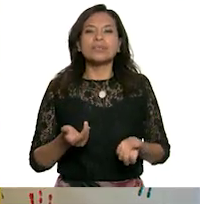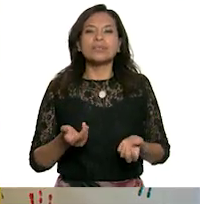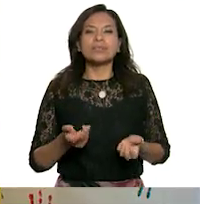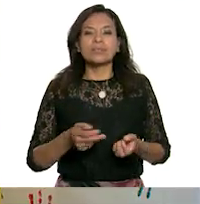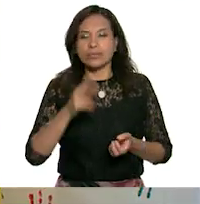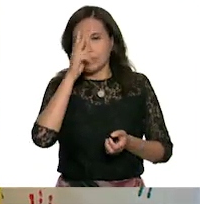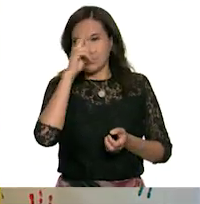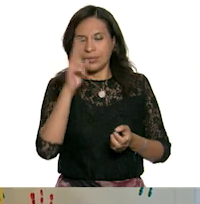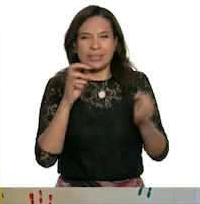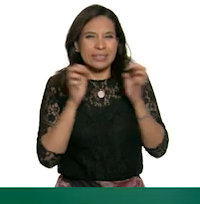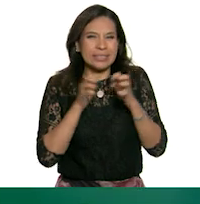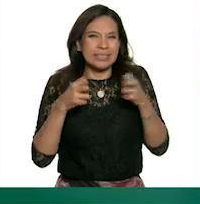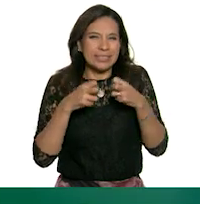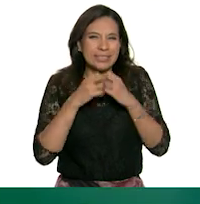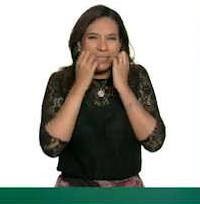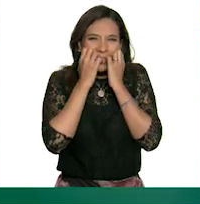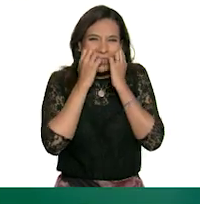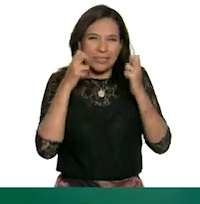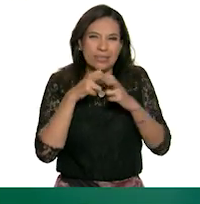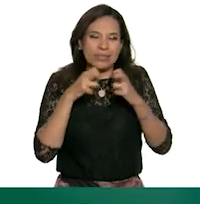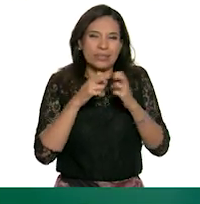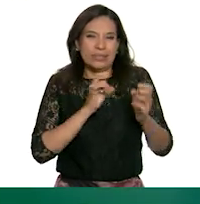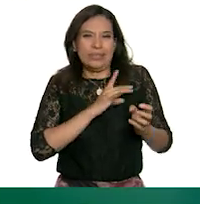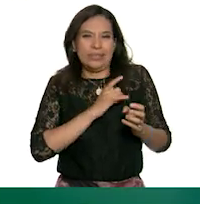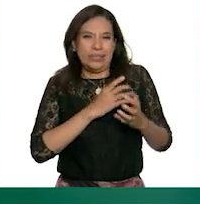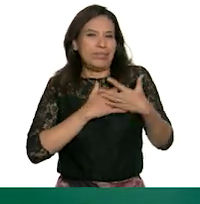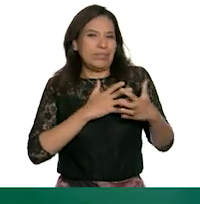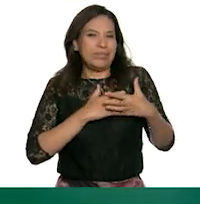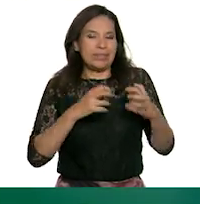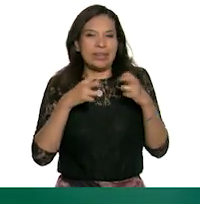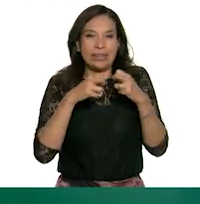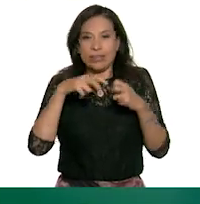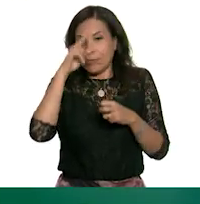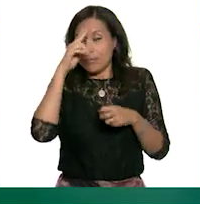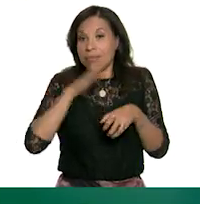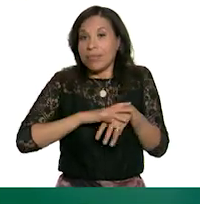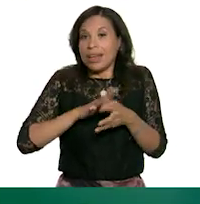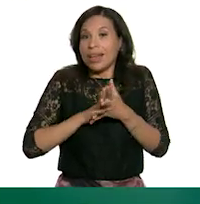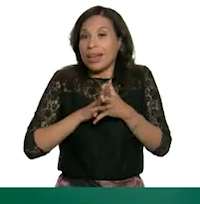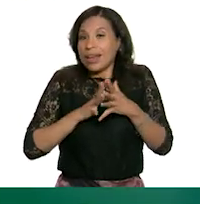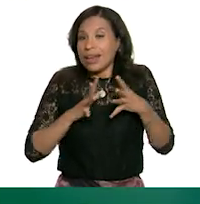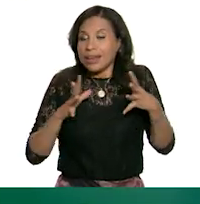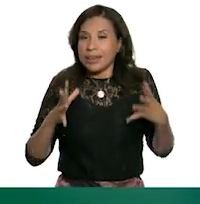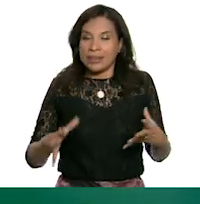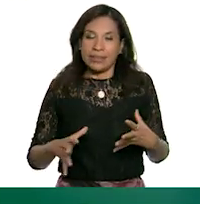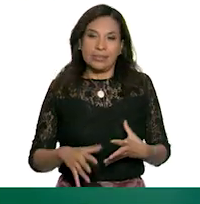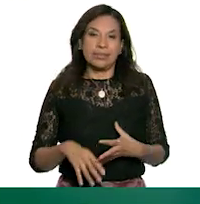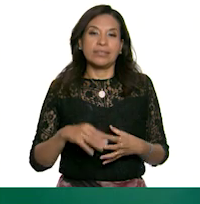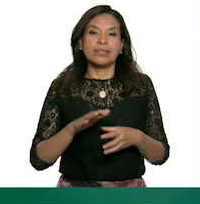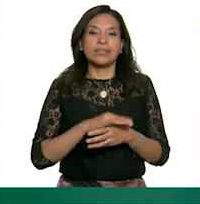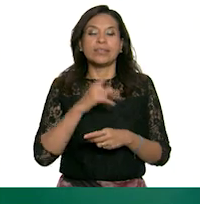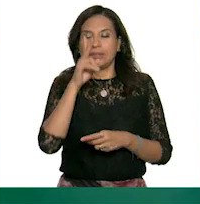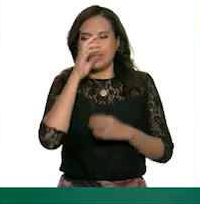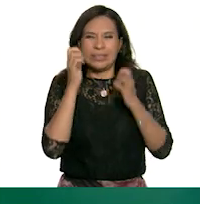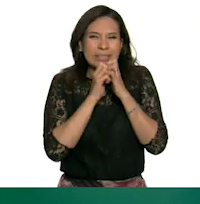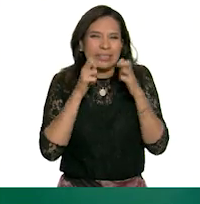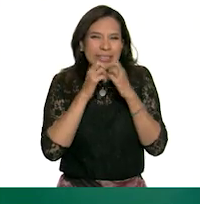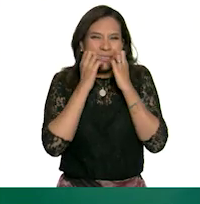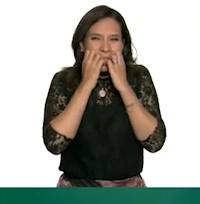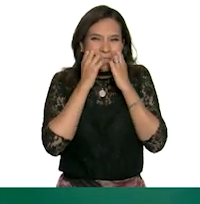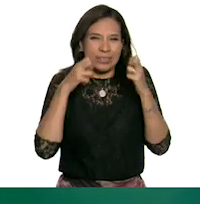el pánico El pánico es el miedo más grande una ansiedad